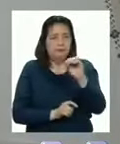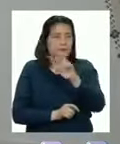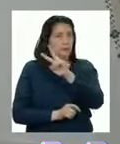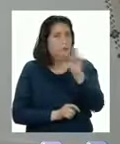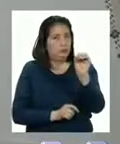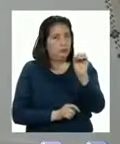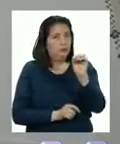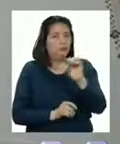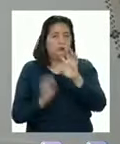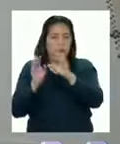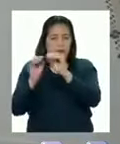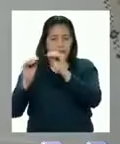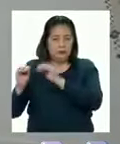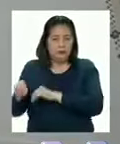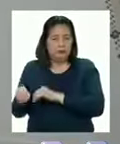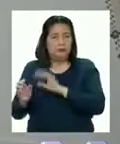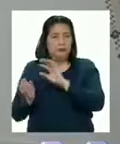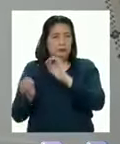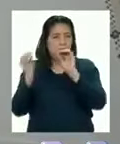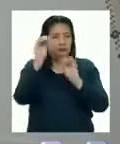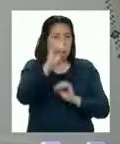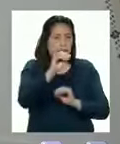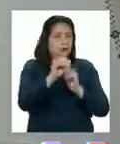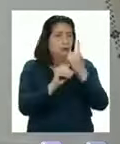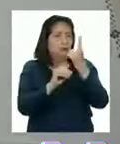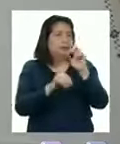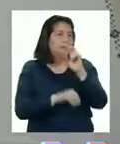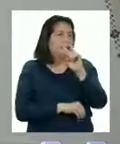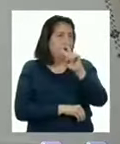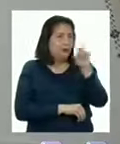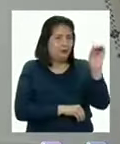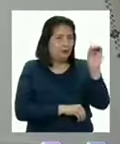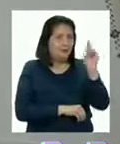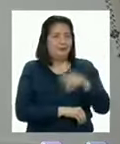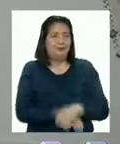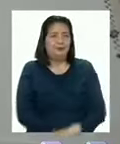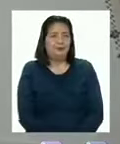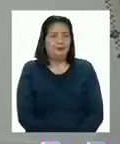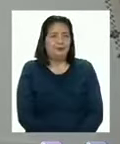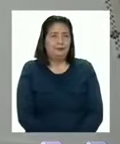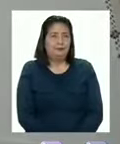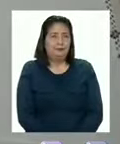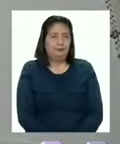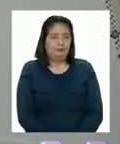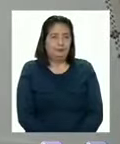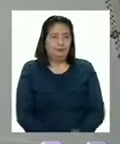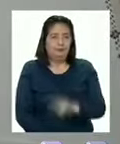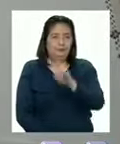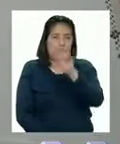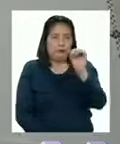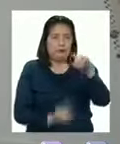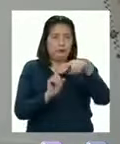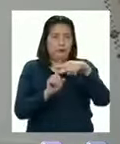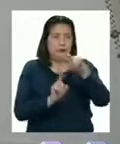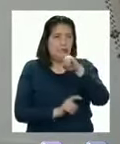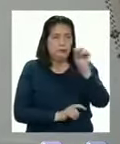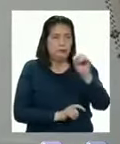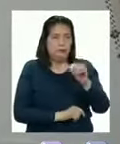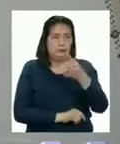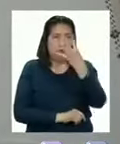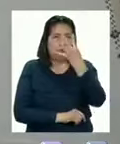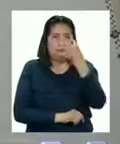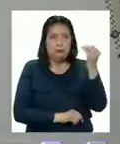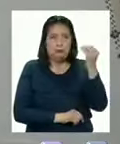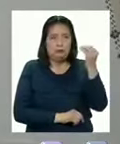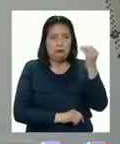Entonces quitamos las piedritas y reemplazamos por una en la casilla del doscientos Doscientos más doscientos es